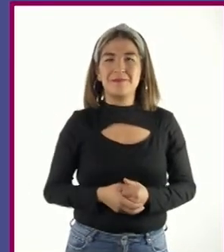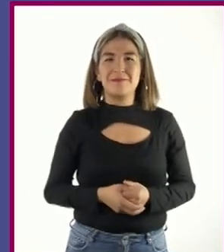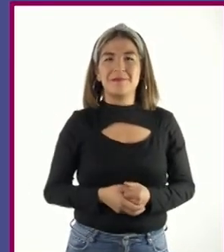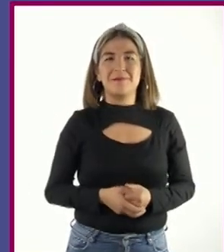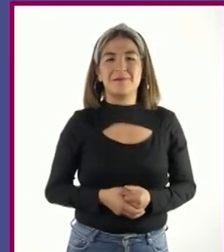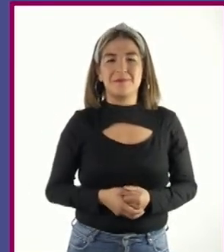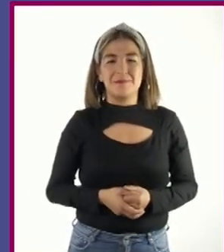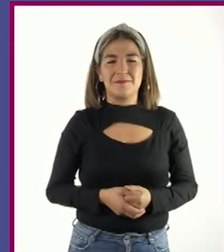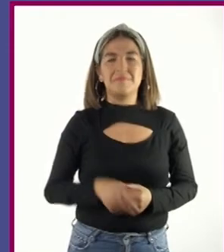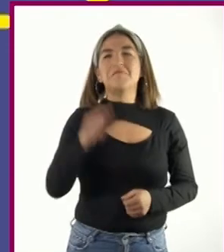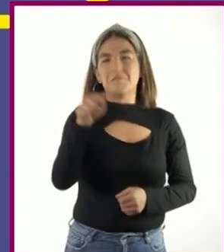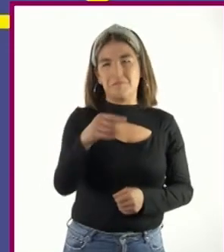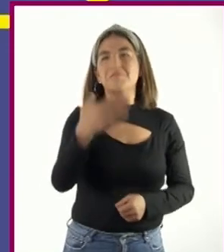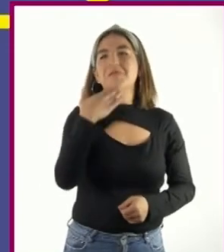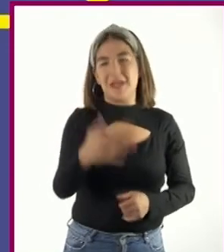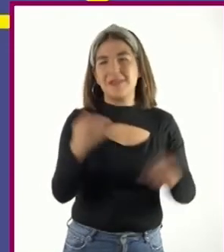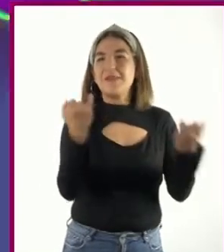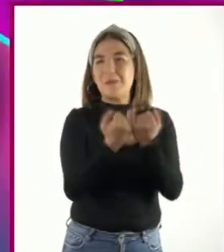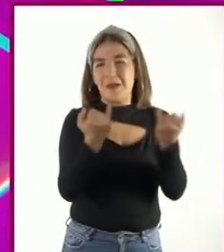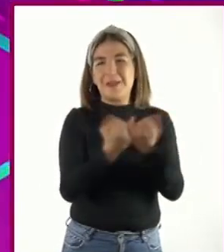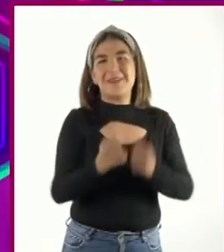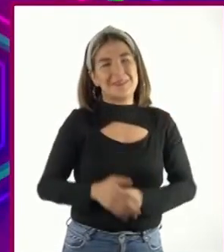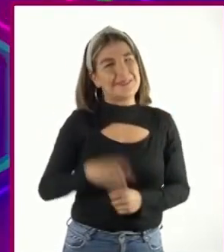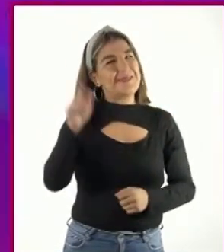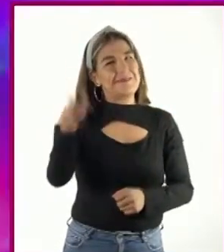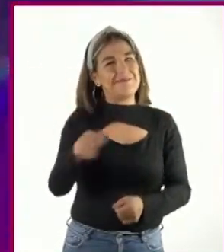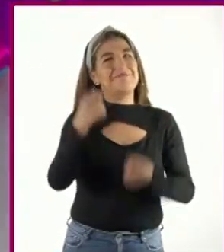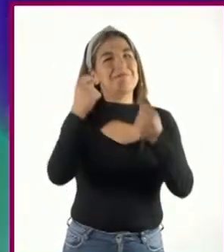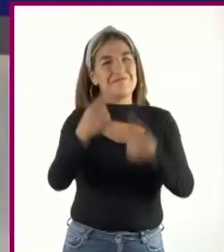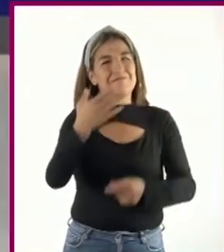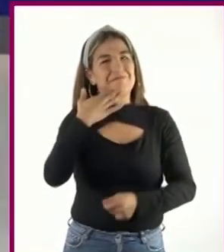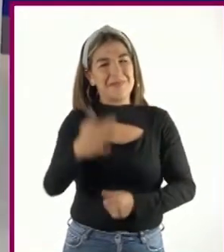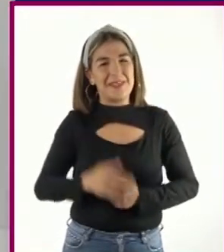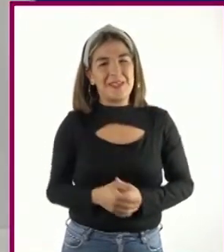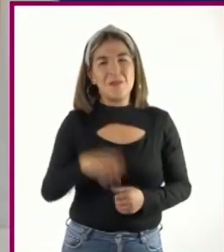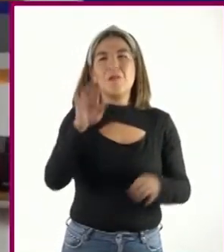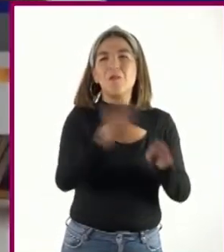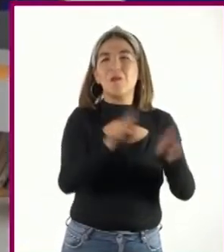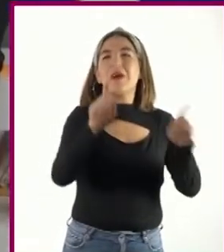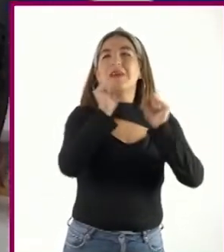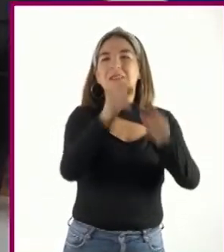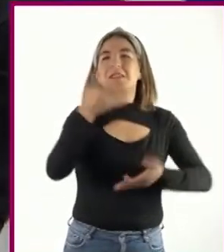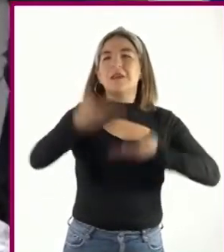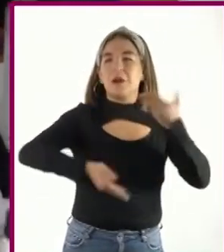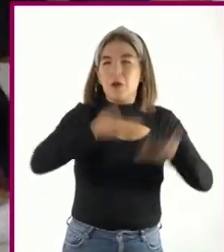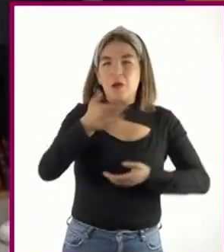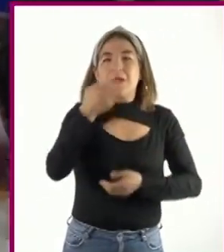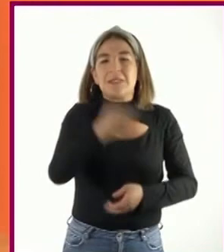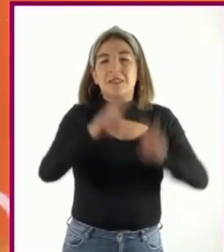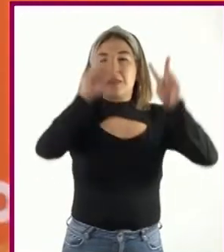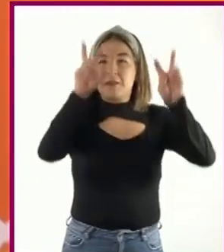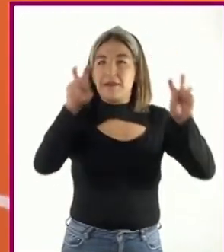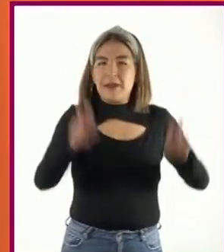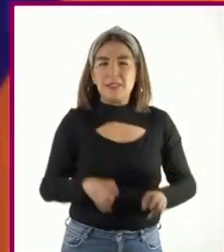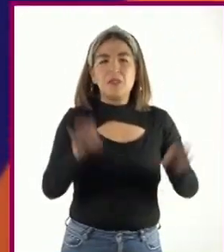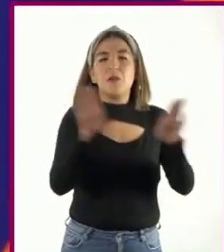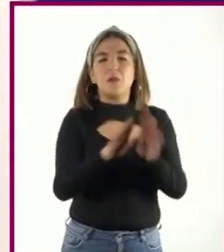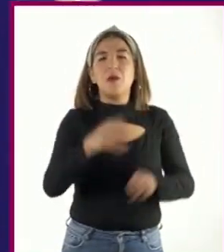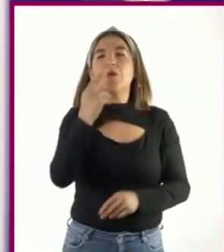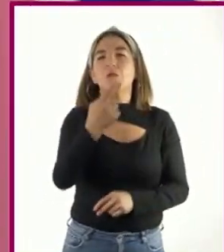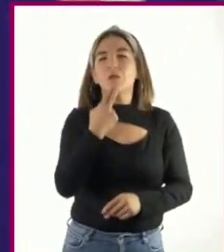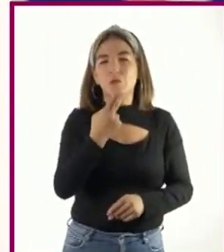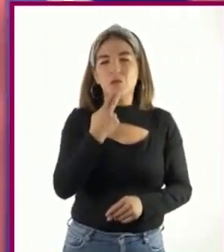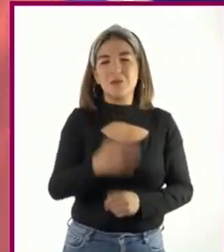Esta también lo es. Muy bien, Enrique. Las fórmulas de cortesía son frases hechas que se